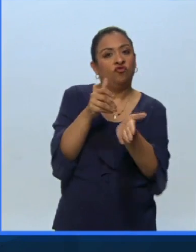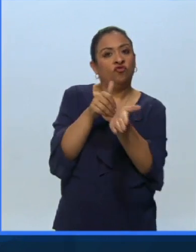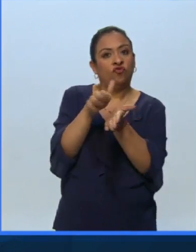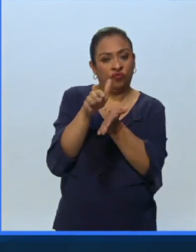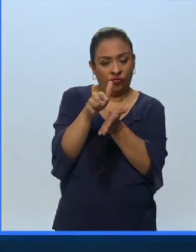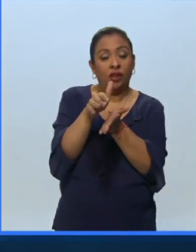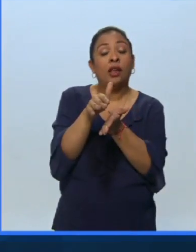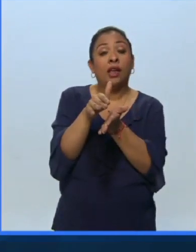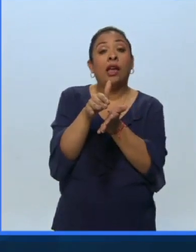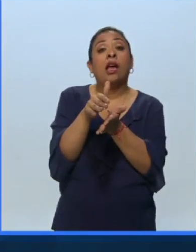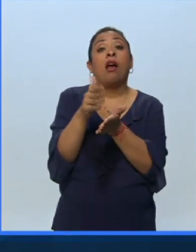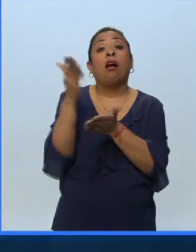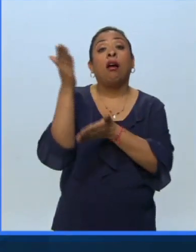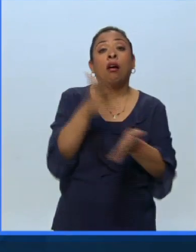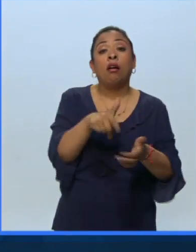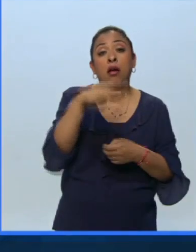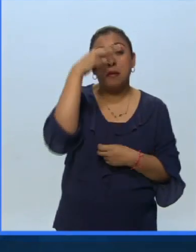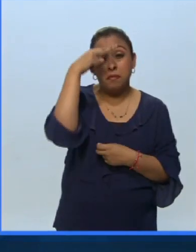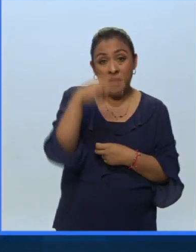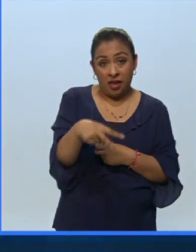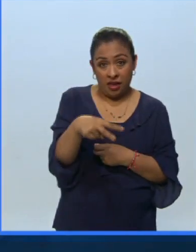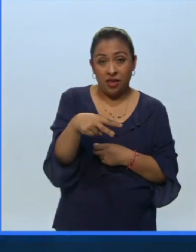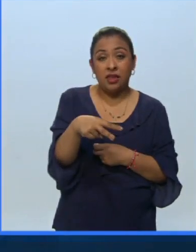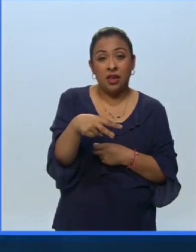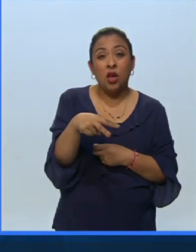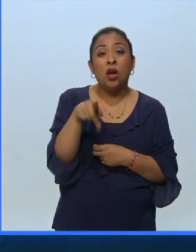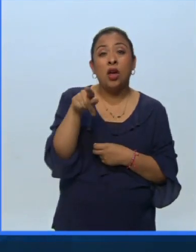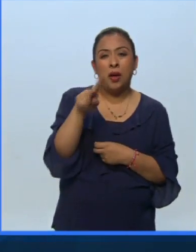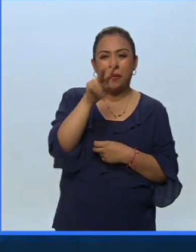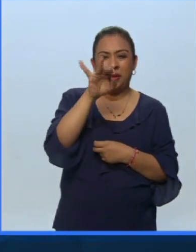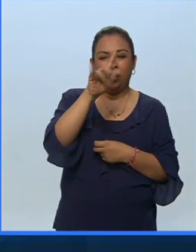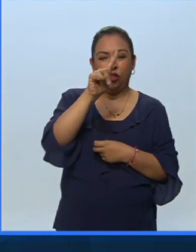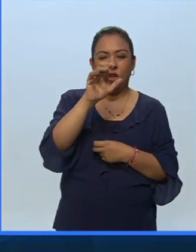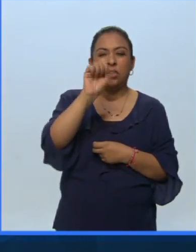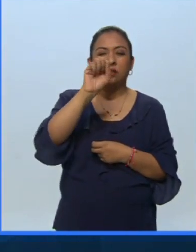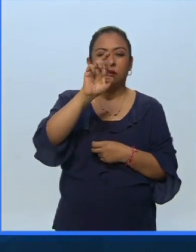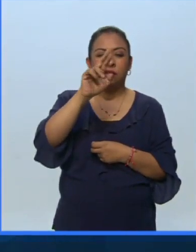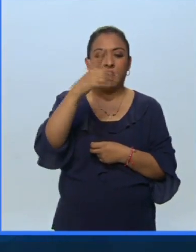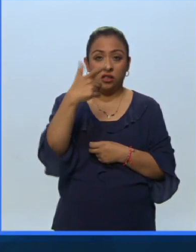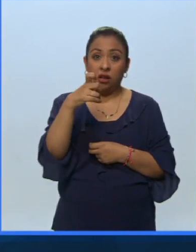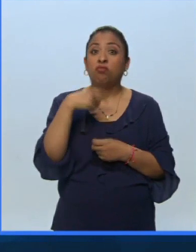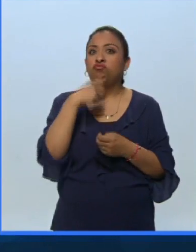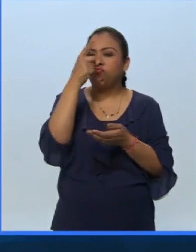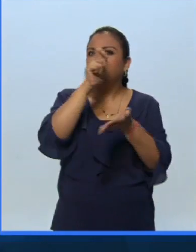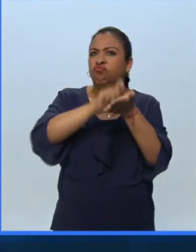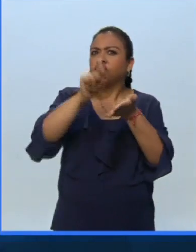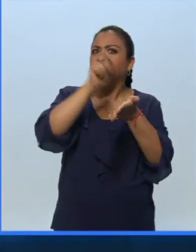y terminan en México donde Victor Serge va a escribir bastante